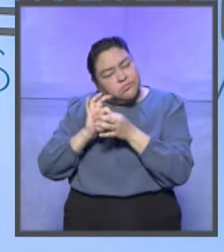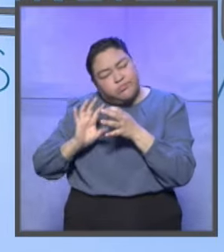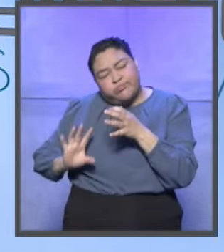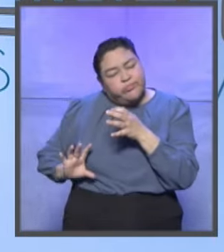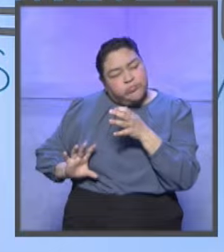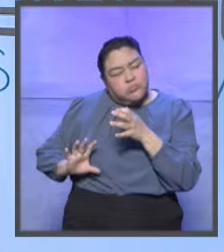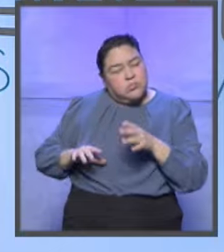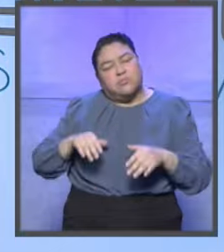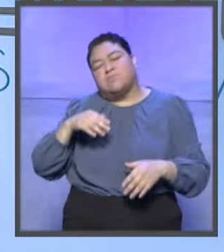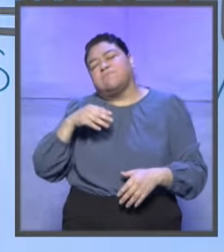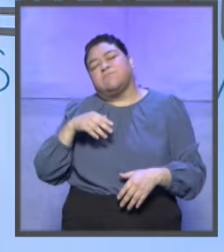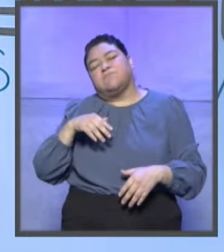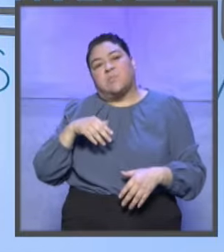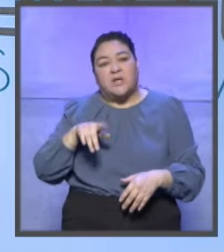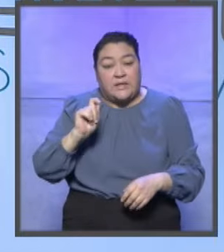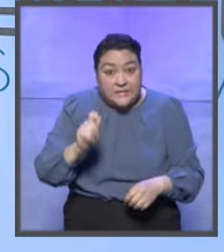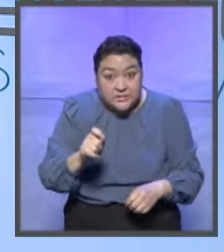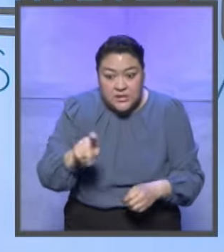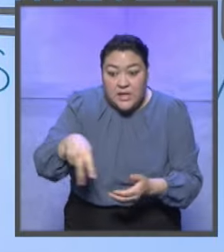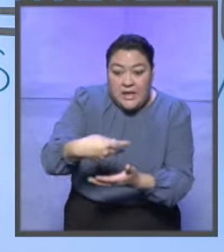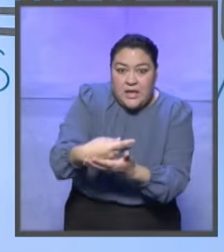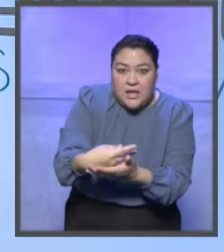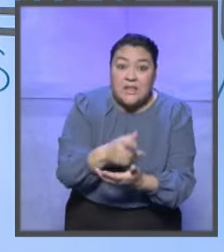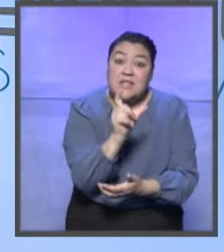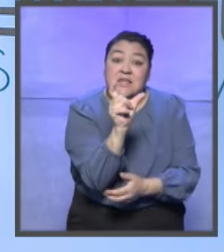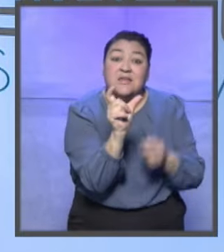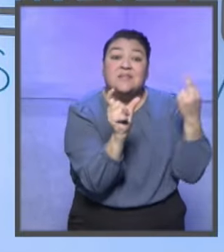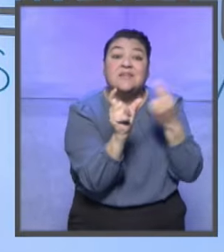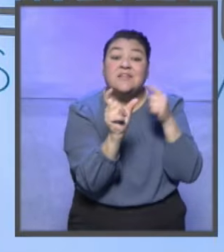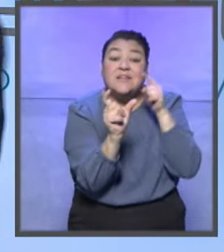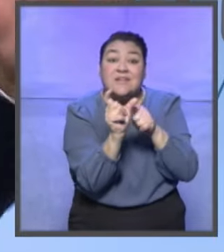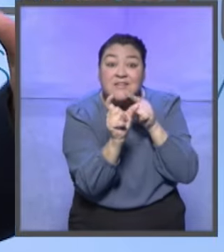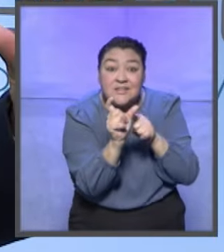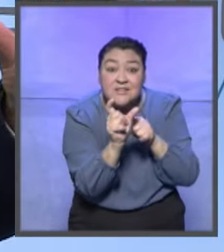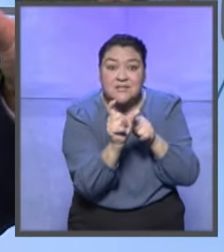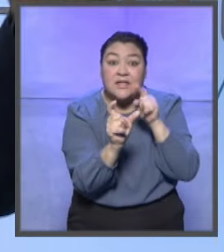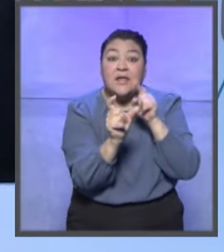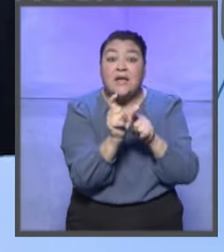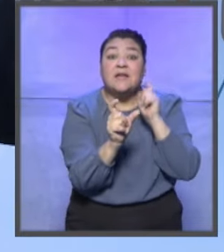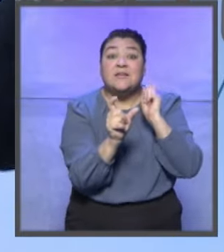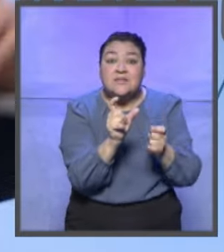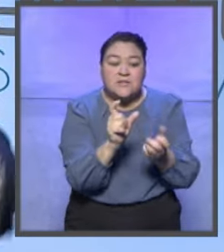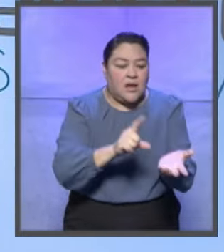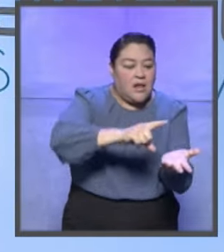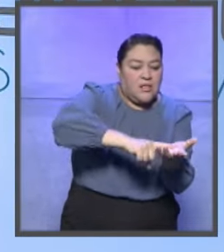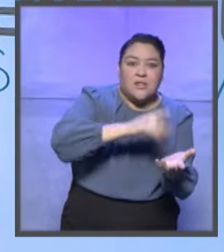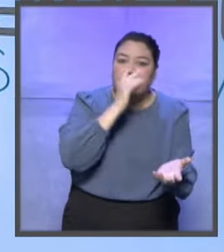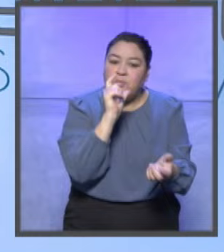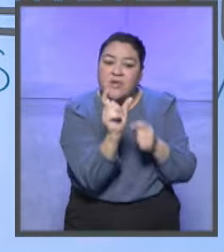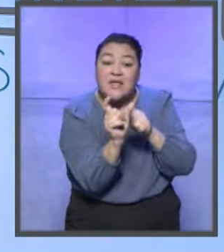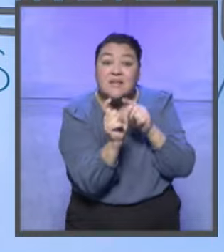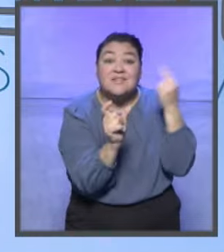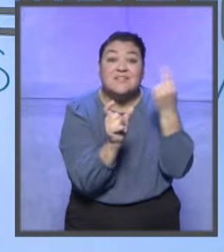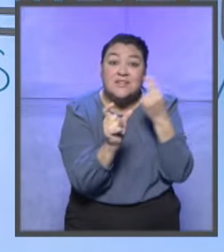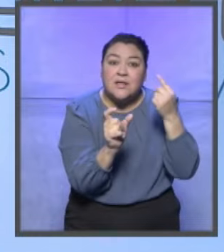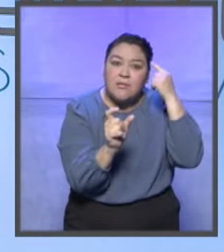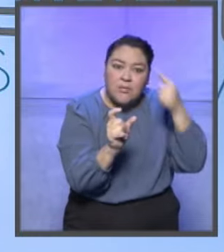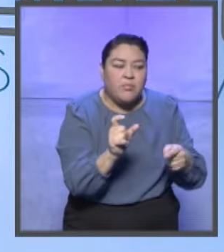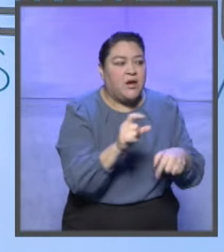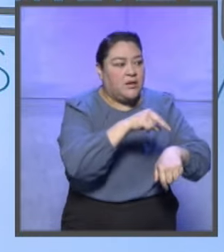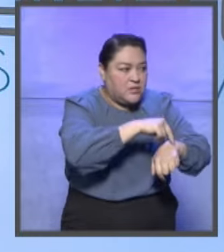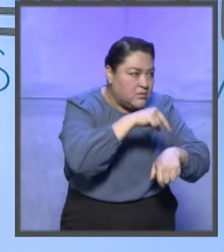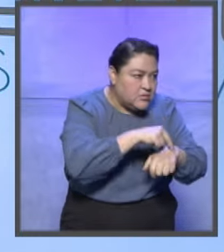la firma para solicitar su credencial de elector y esa credencial de elector le servía para obtener seguridad social y servicios de salud, ¿no? Claro.